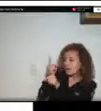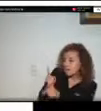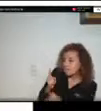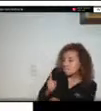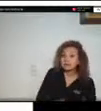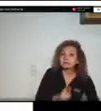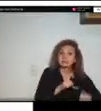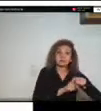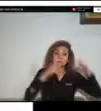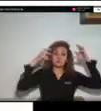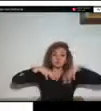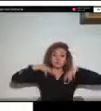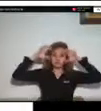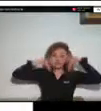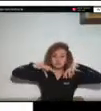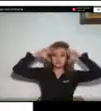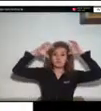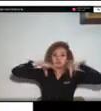hemos visto esa